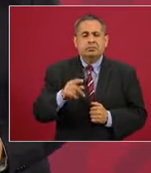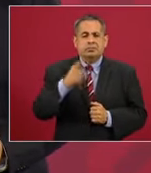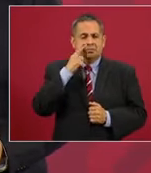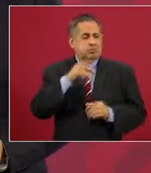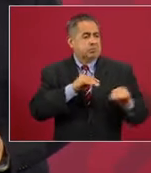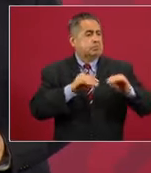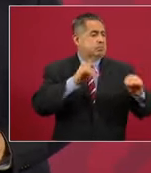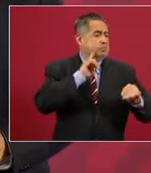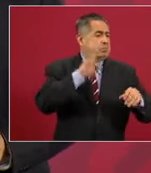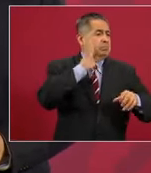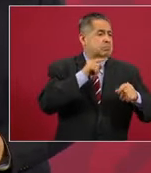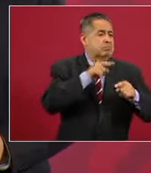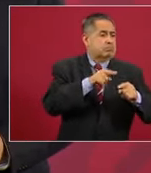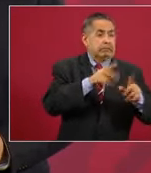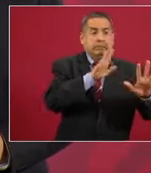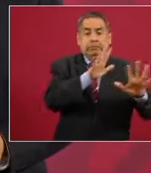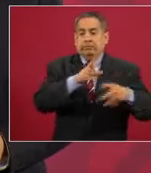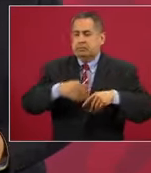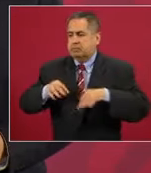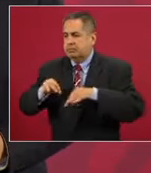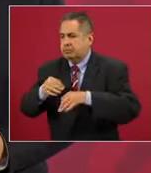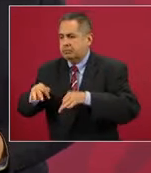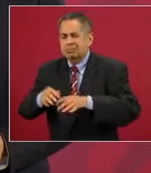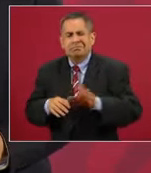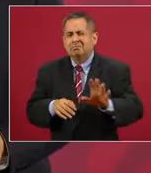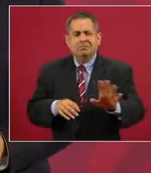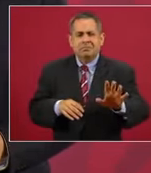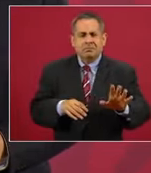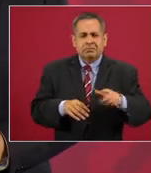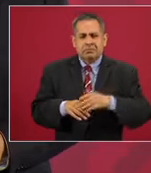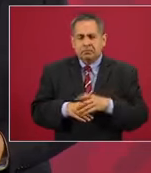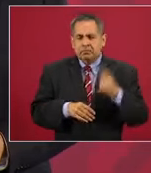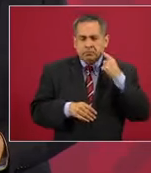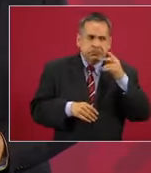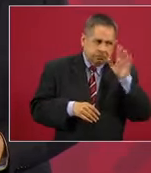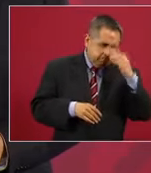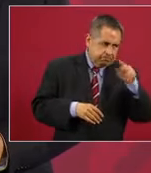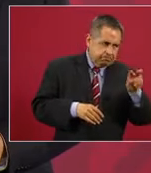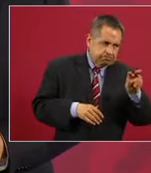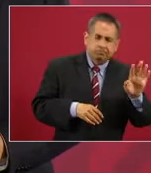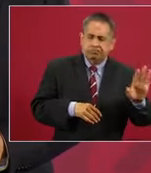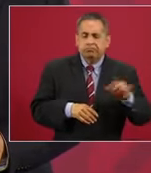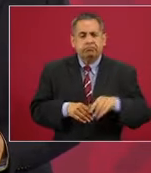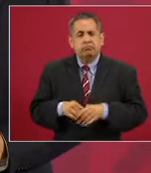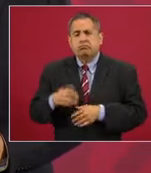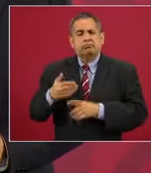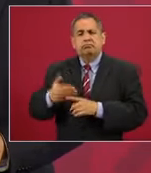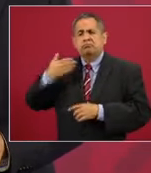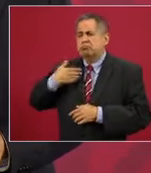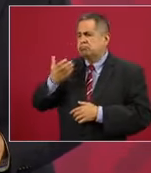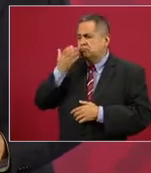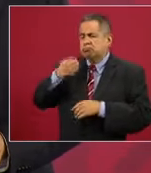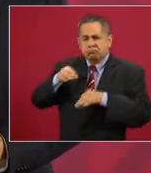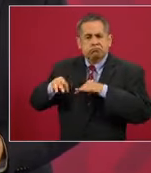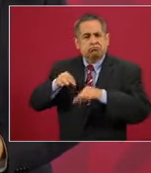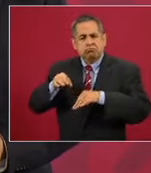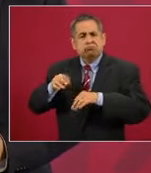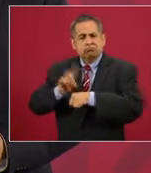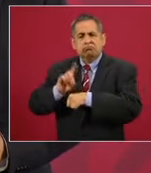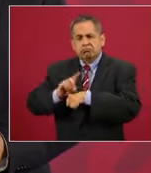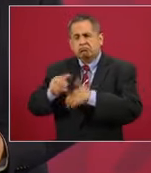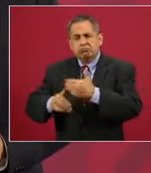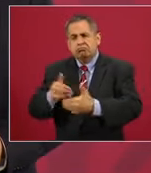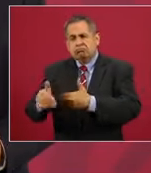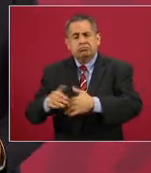movimiento, porque escuchamos lo que ellas están demandando,